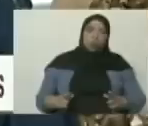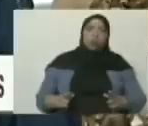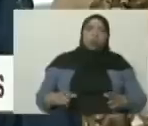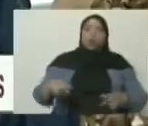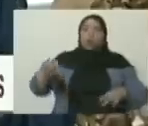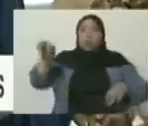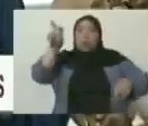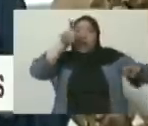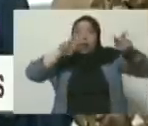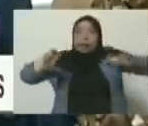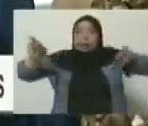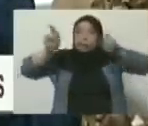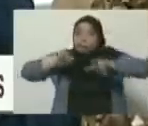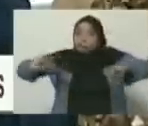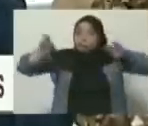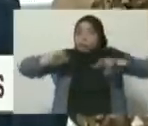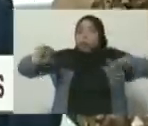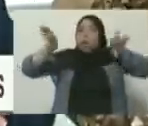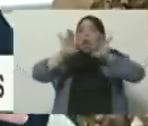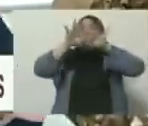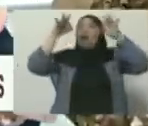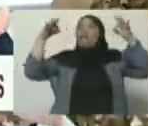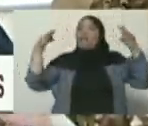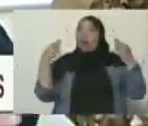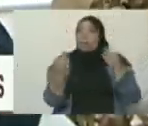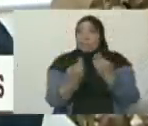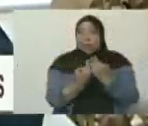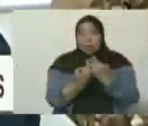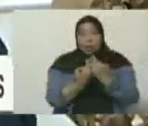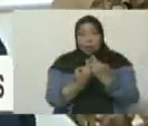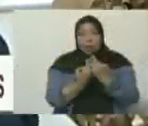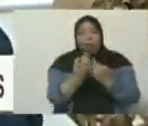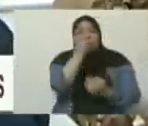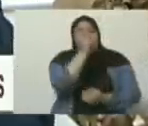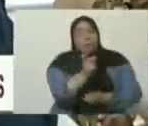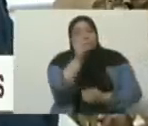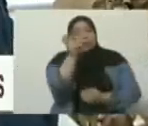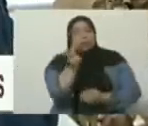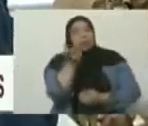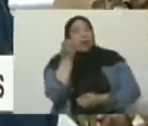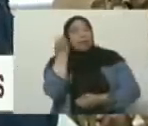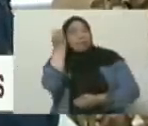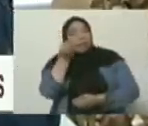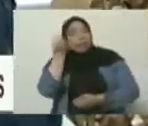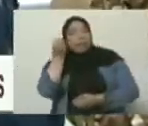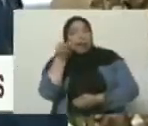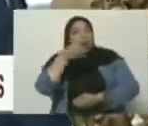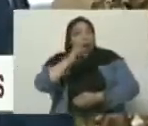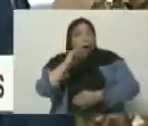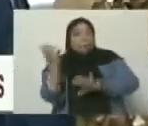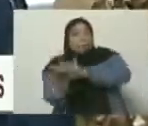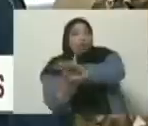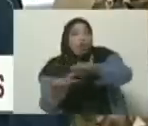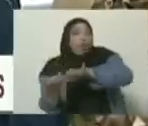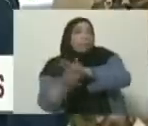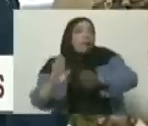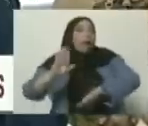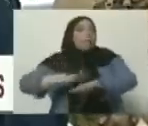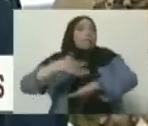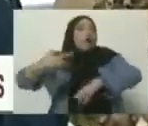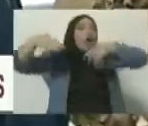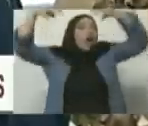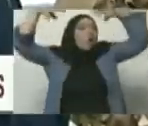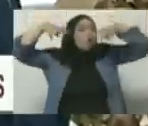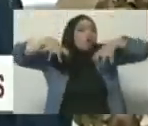revisión del grupo familiar y de las posibles afectaciones. Aquí, por supuesto, vamos a tener lluvias